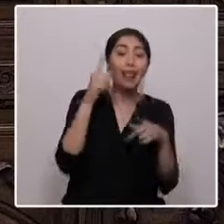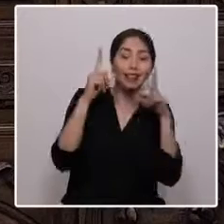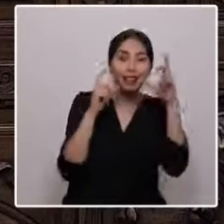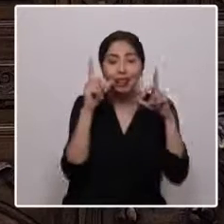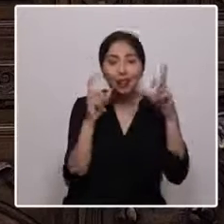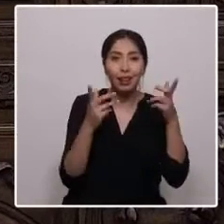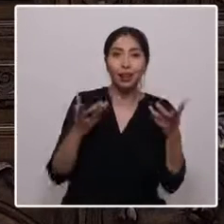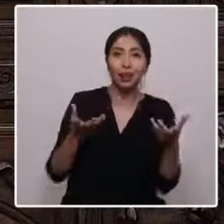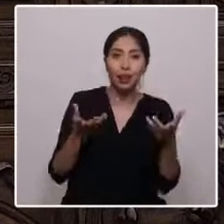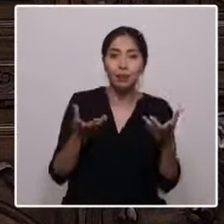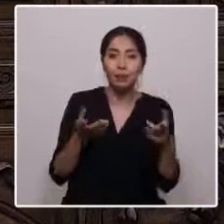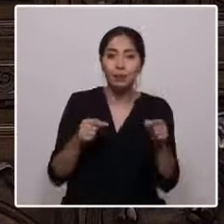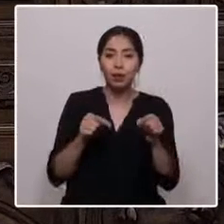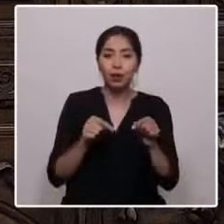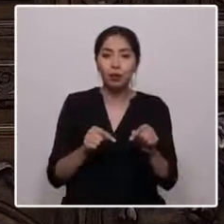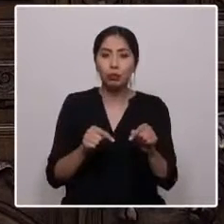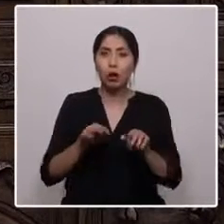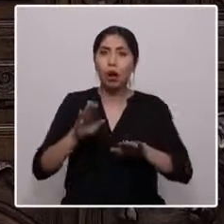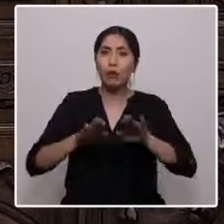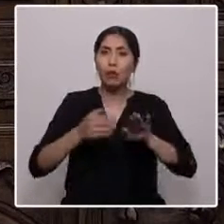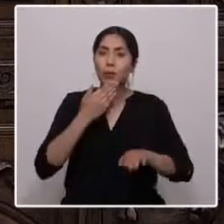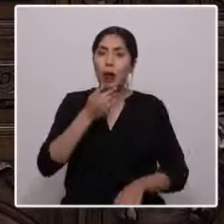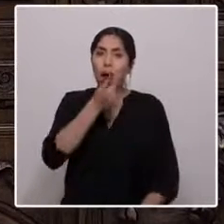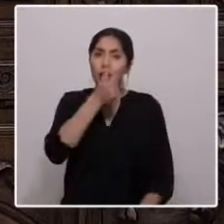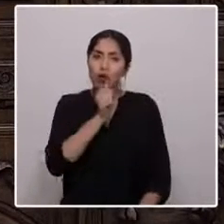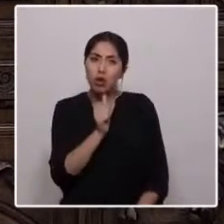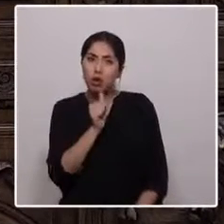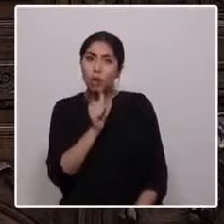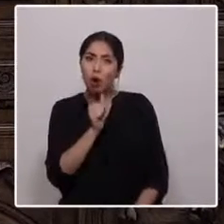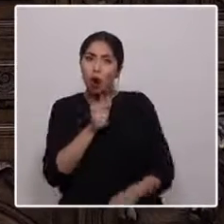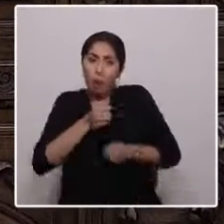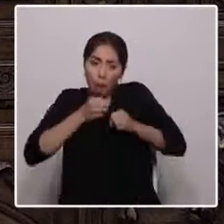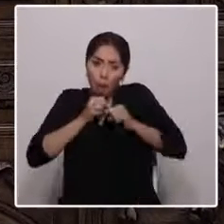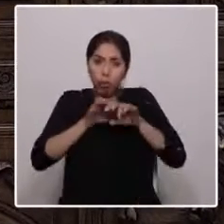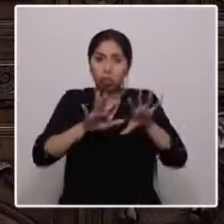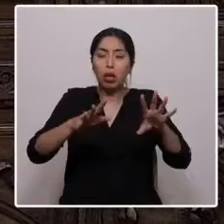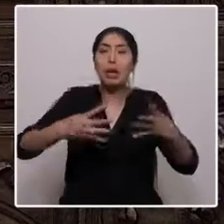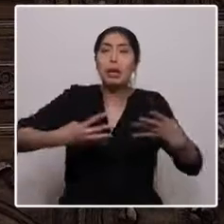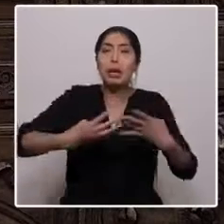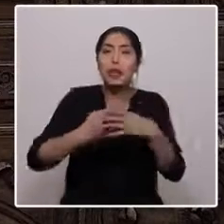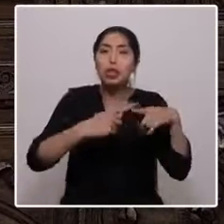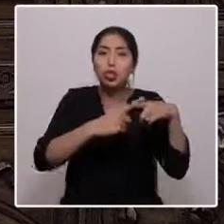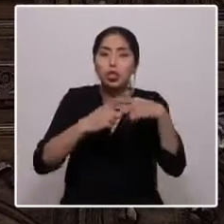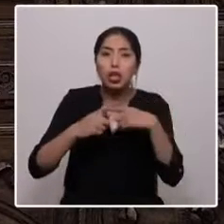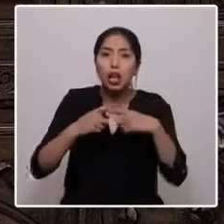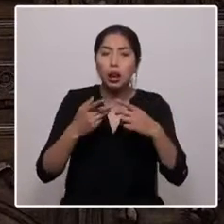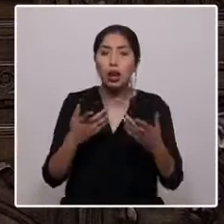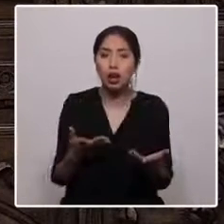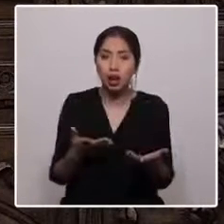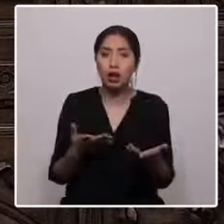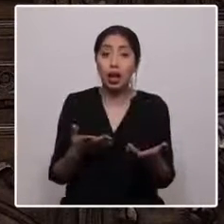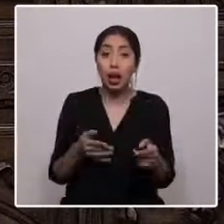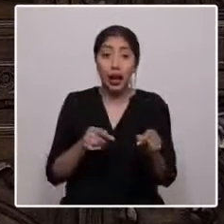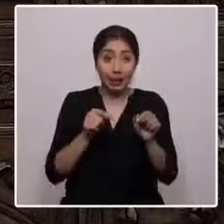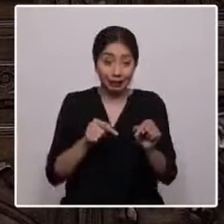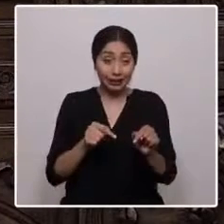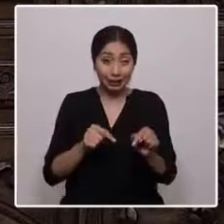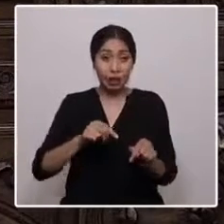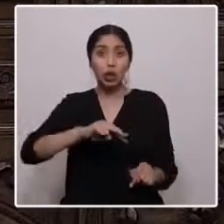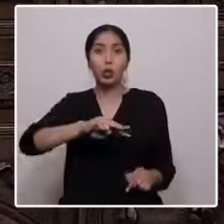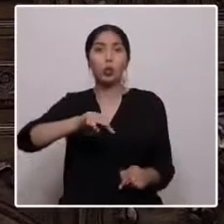oculto y muchas veces anónimo, en plataformas virtuales. Es así como en nuestro país,